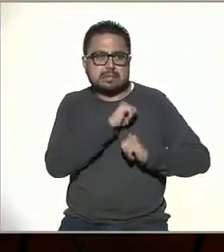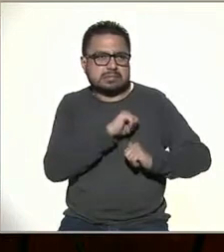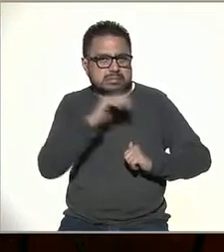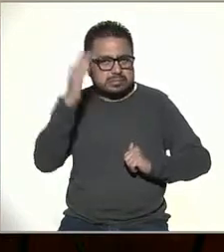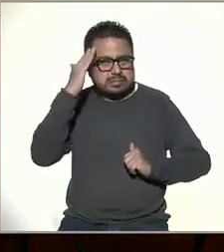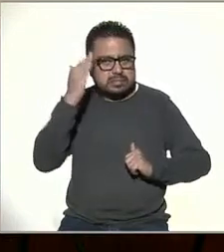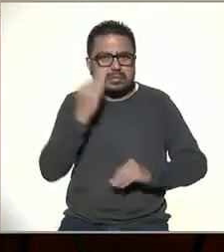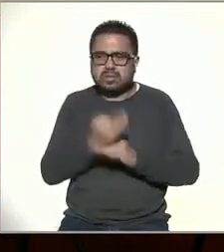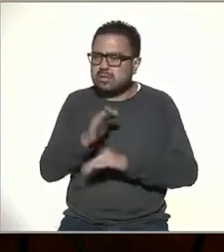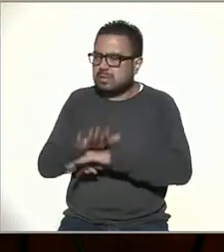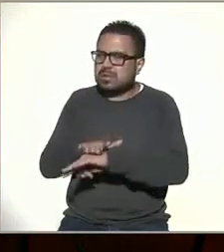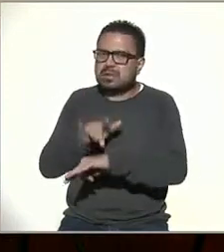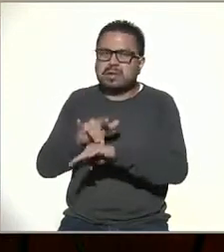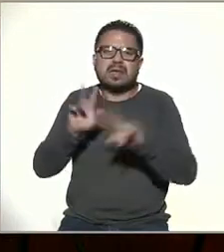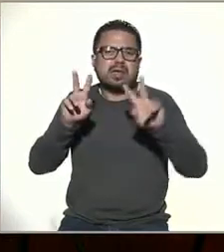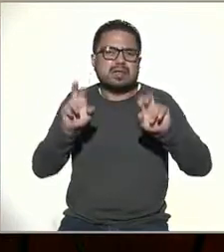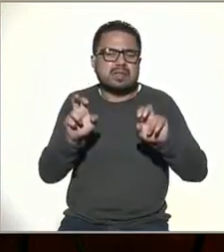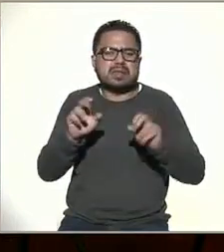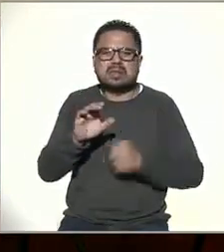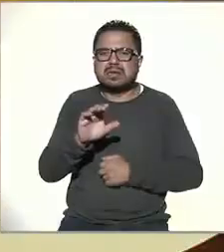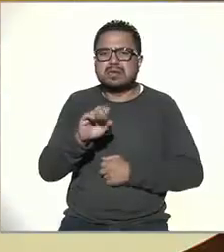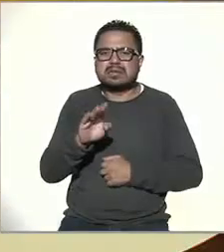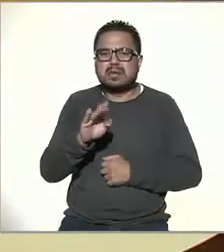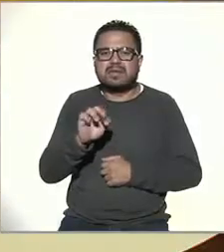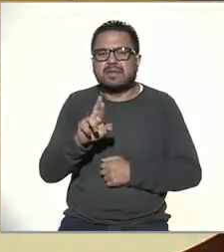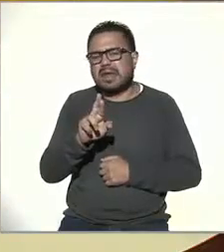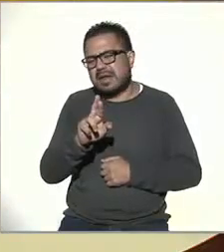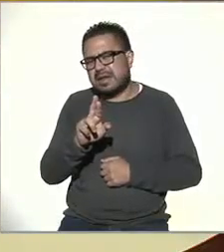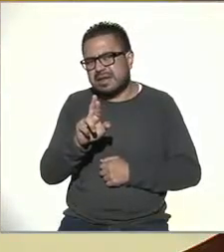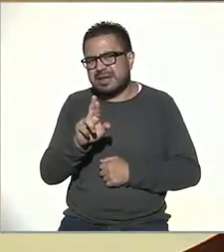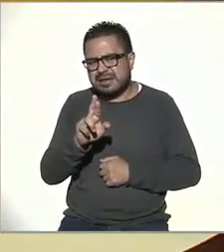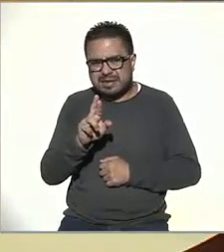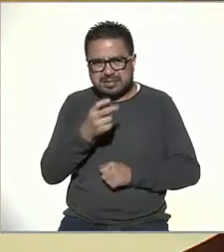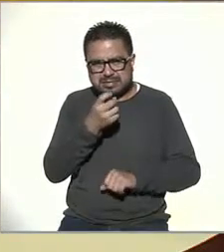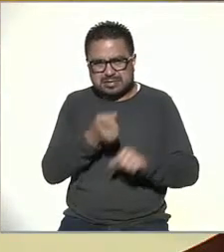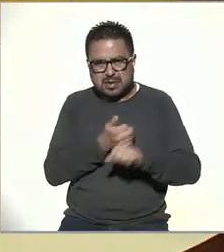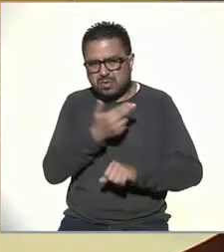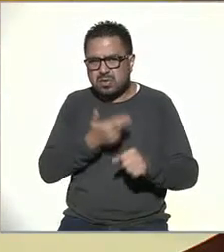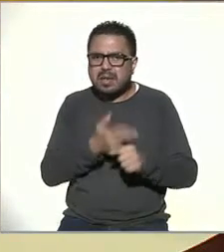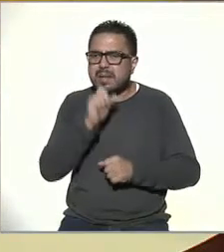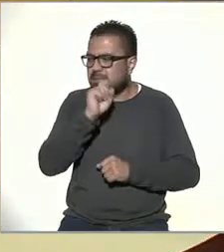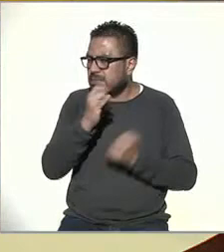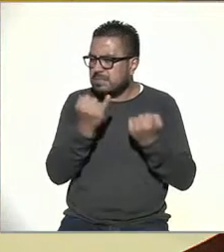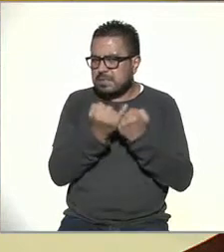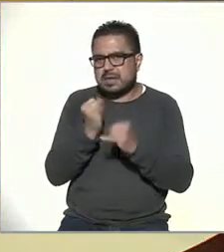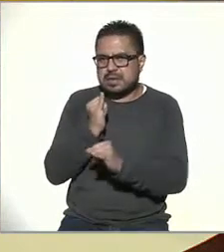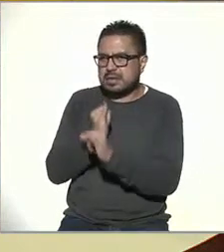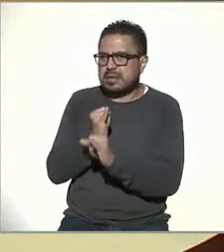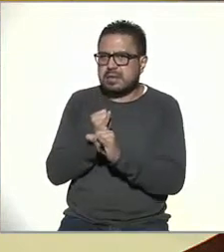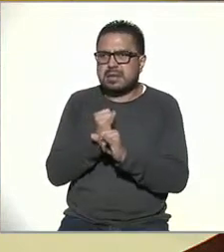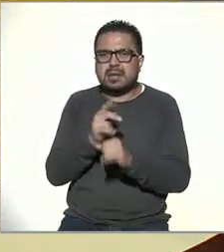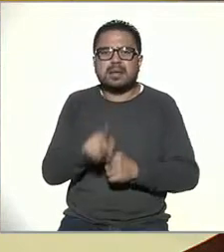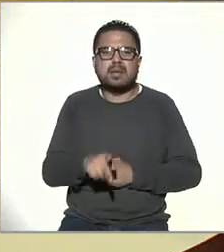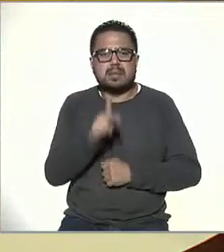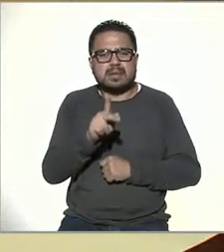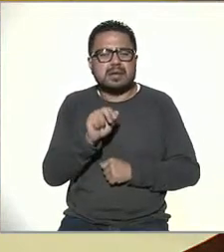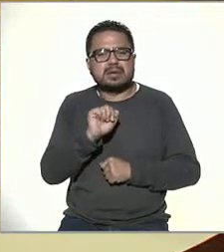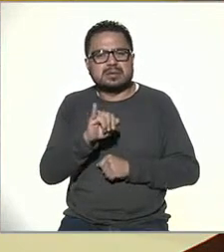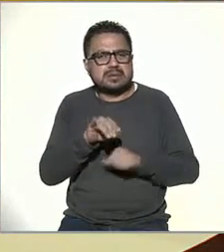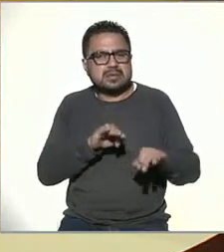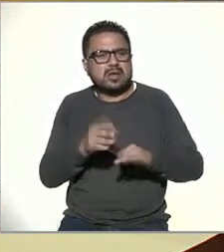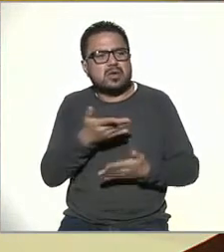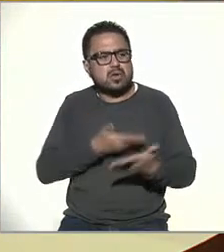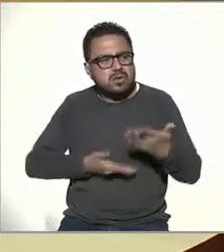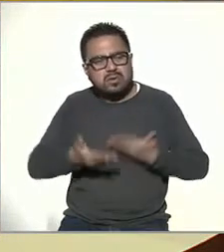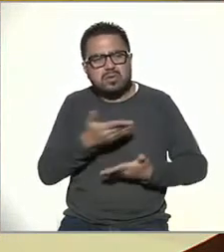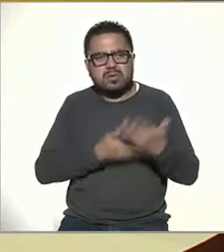sé que vamos a tocar temas de ciberseguridad, obviamente, toca también en Internet, ¿no? Pero sí trabajo, ¿no? Intercambio,